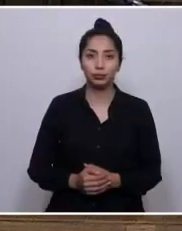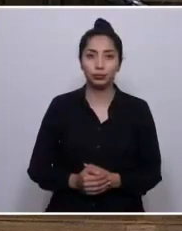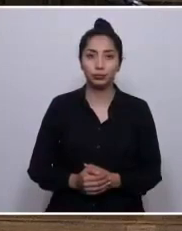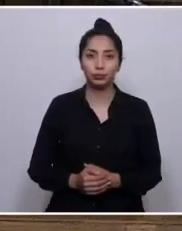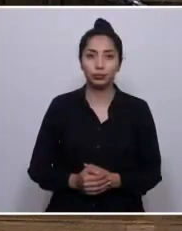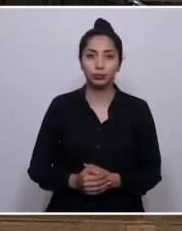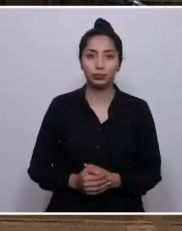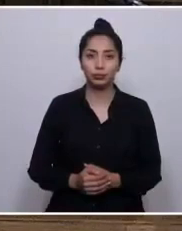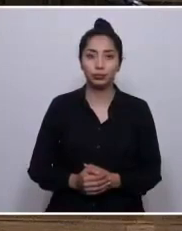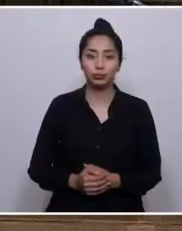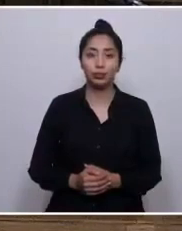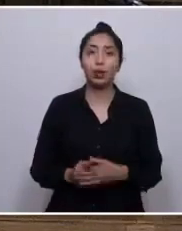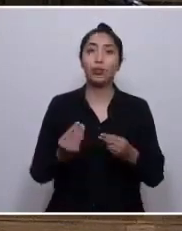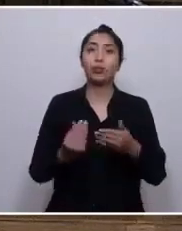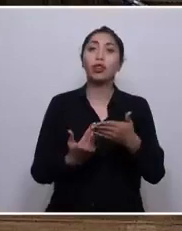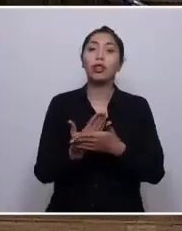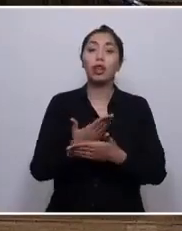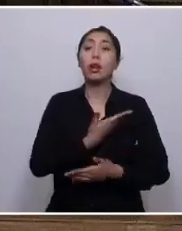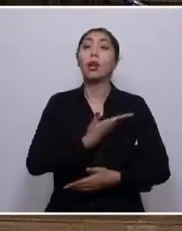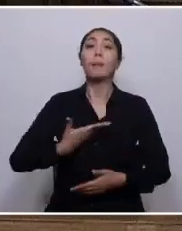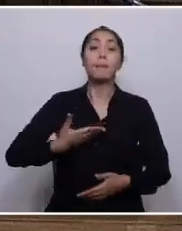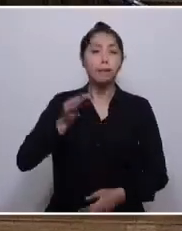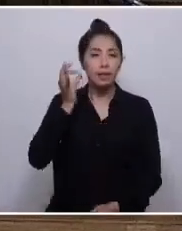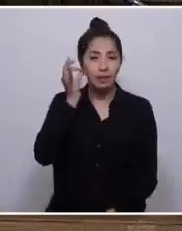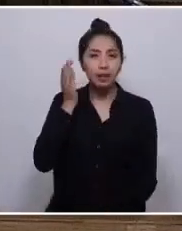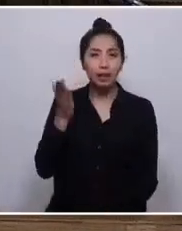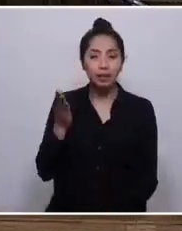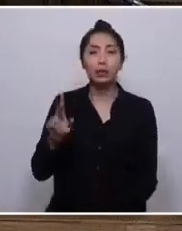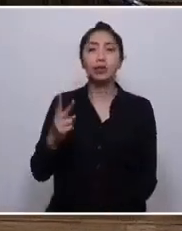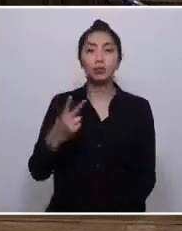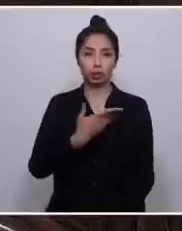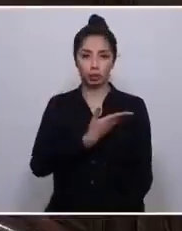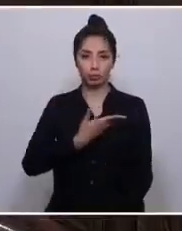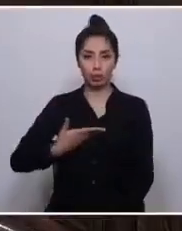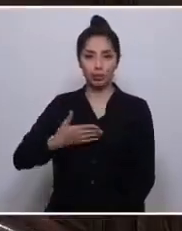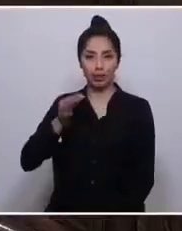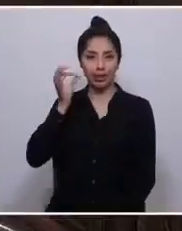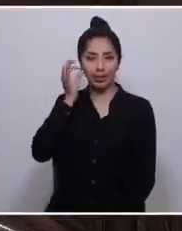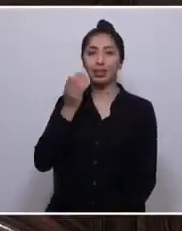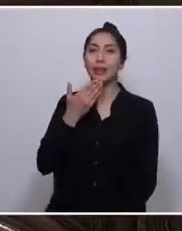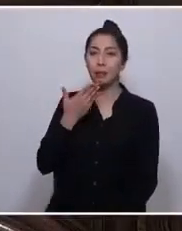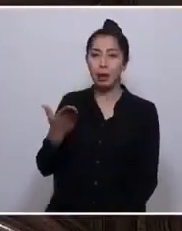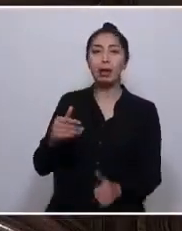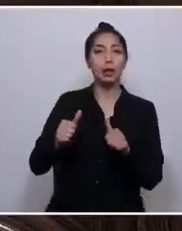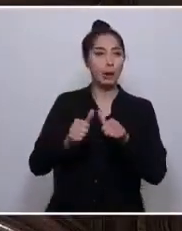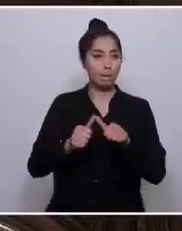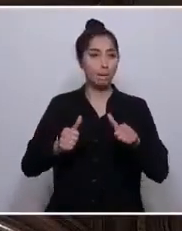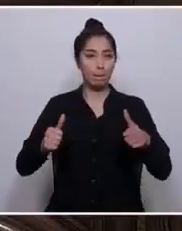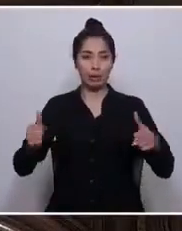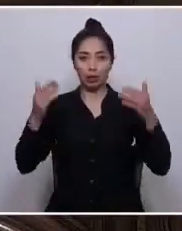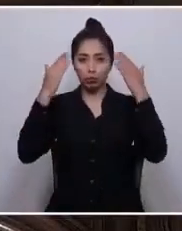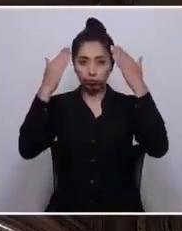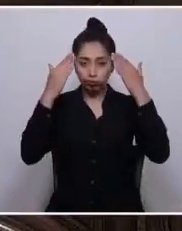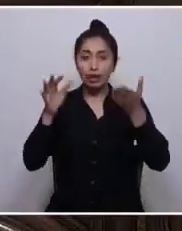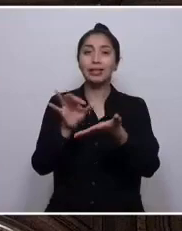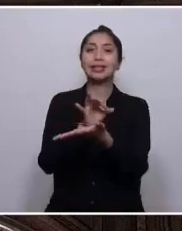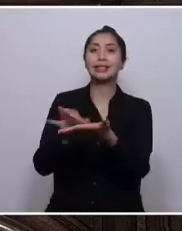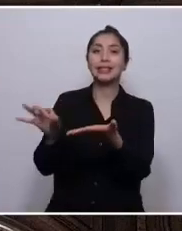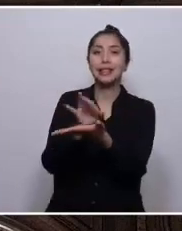Buenos días, la mía presidenta, vicepresidenta adjunta, mesa directiva, secretaría,